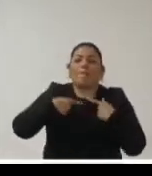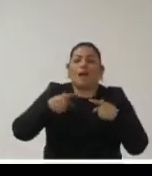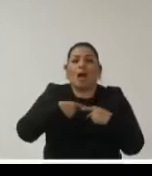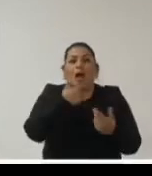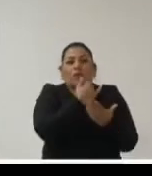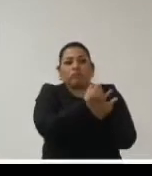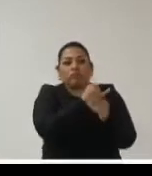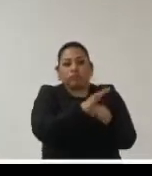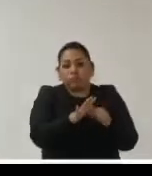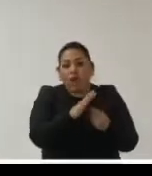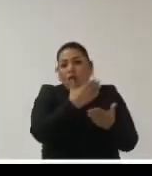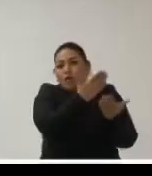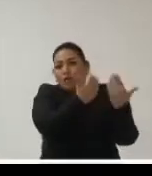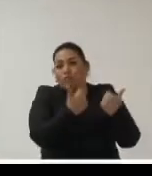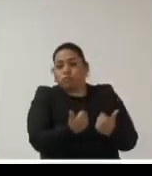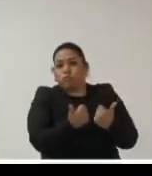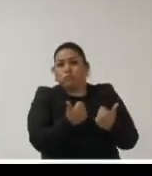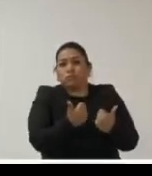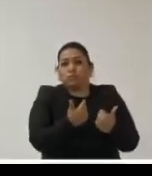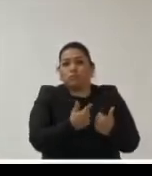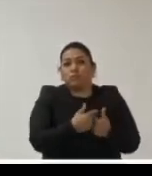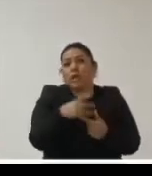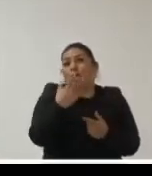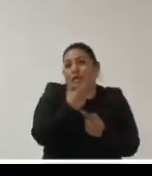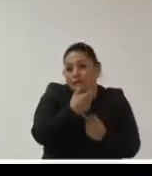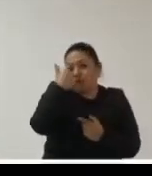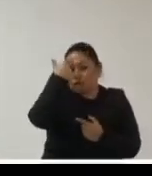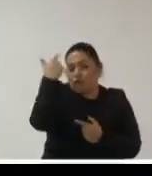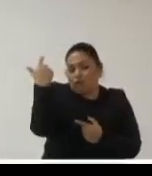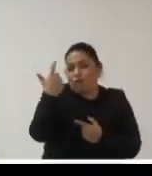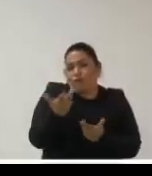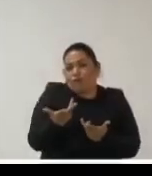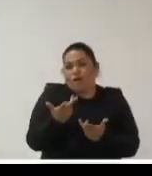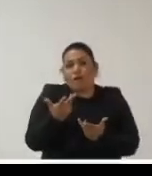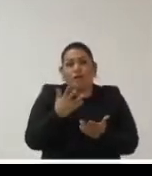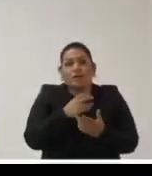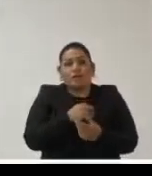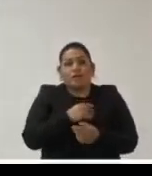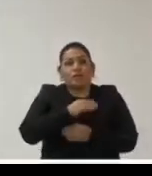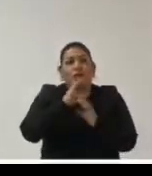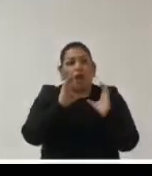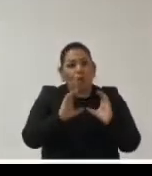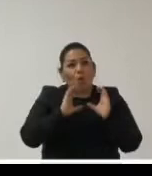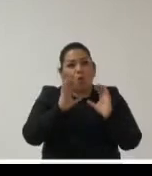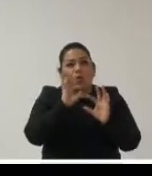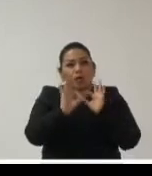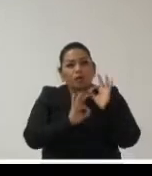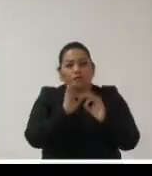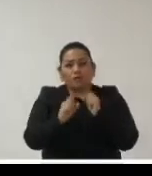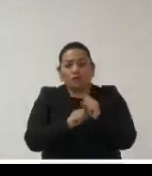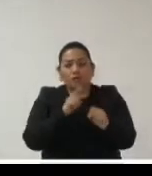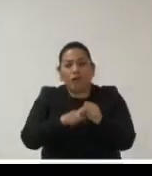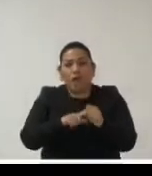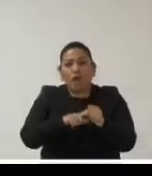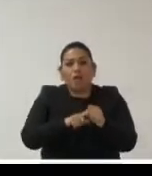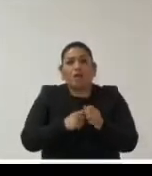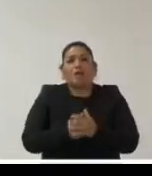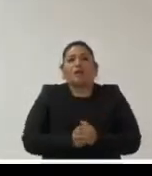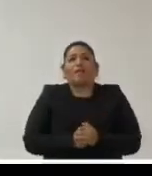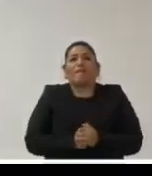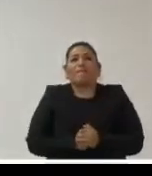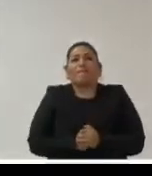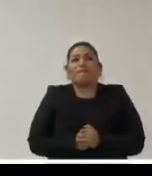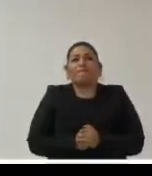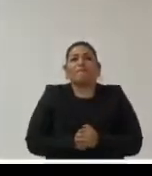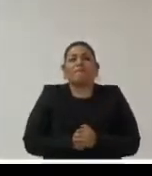control social de la corrupción y facilita también la participación ciudadana o el control ciudadano frente a la administración del Estado les